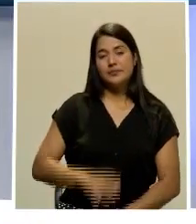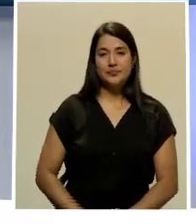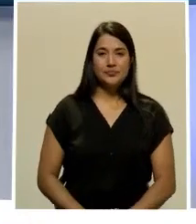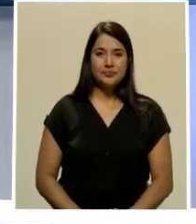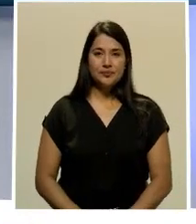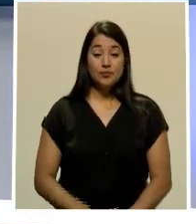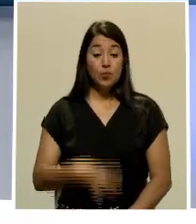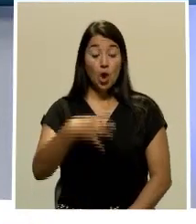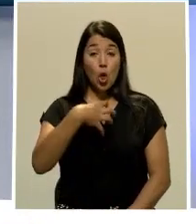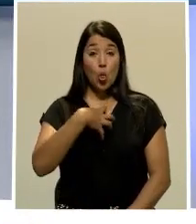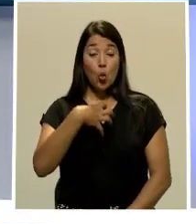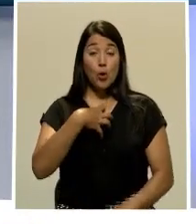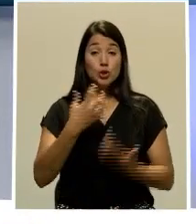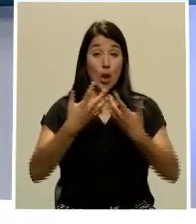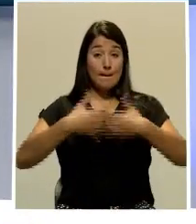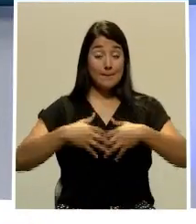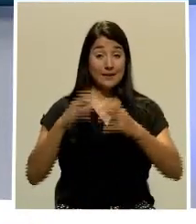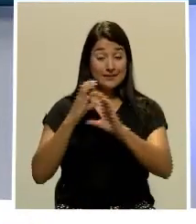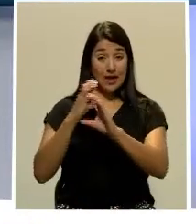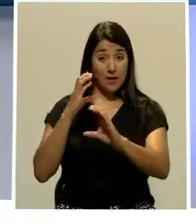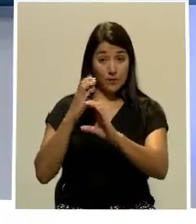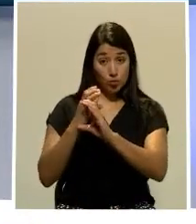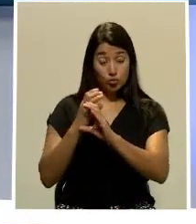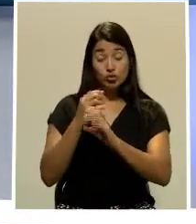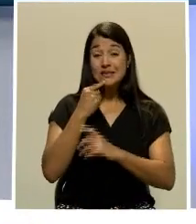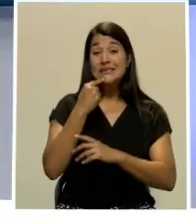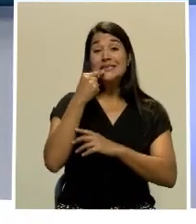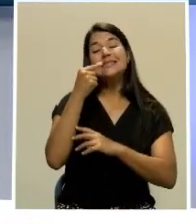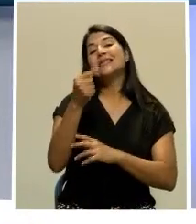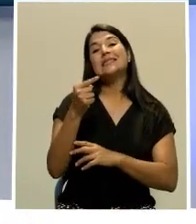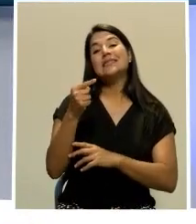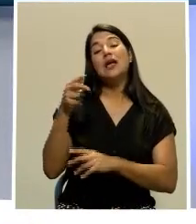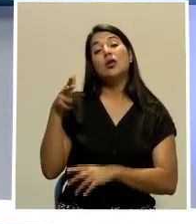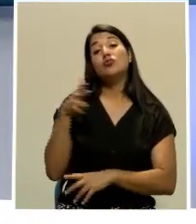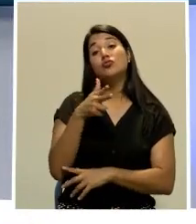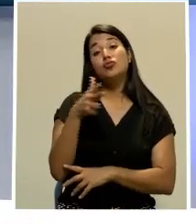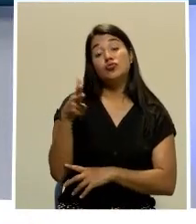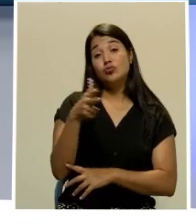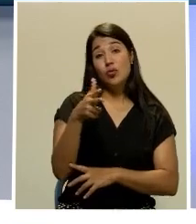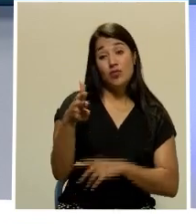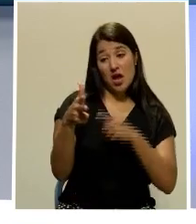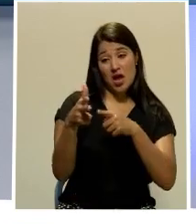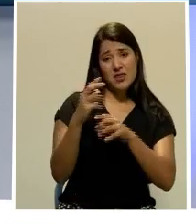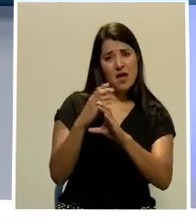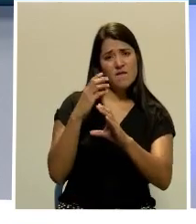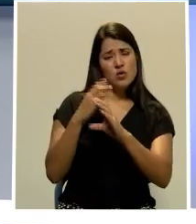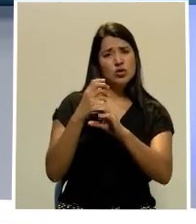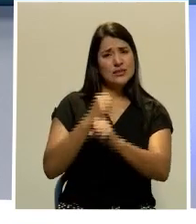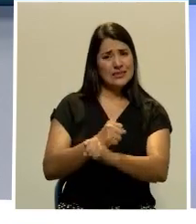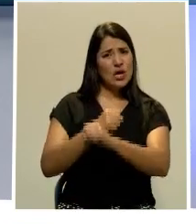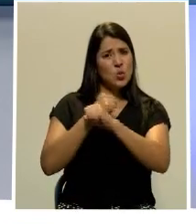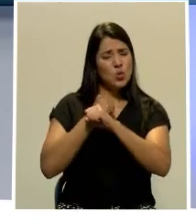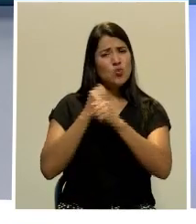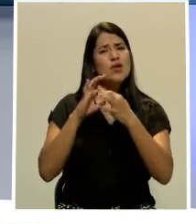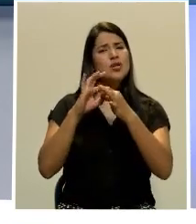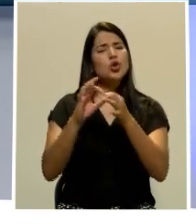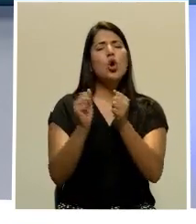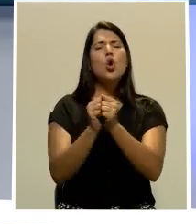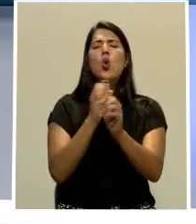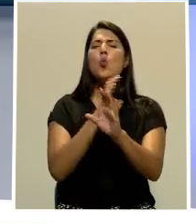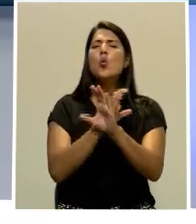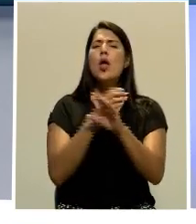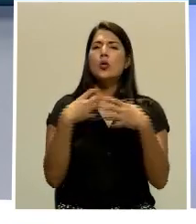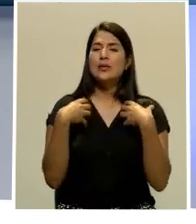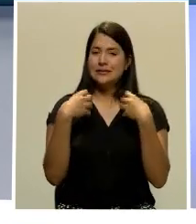Los dueños de las compañías de autobús aseguran que los viajes por ese medio son seguros en cuanto a las medidas sanitarias,